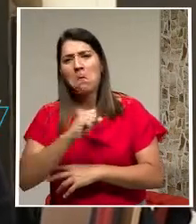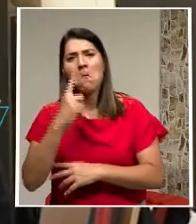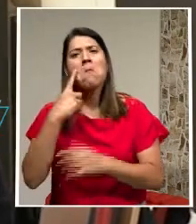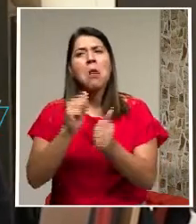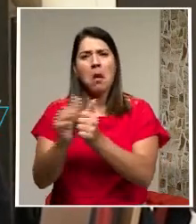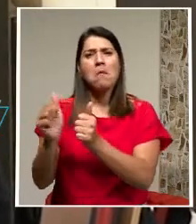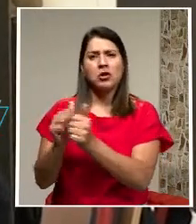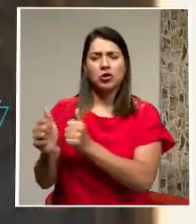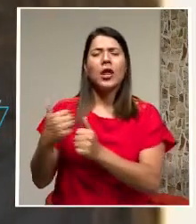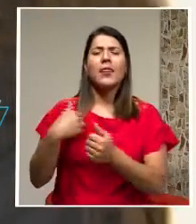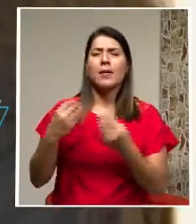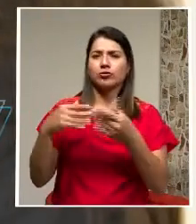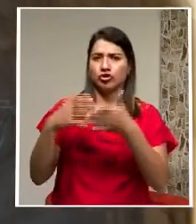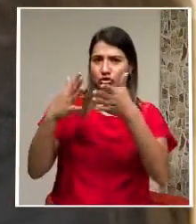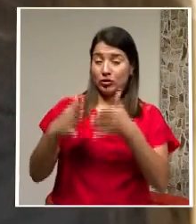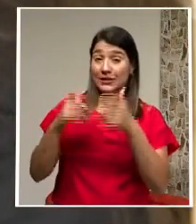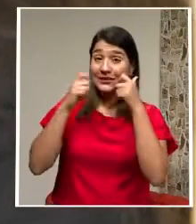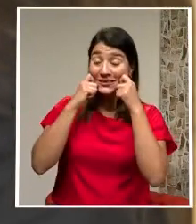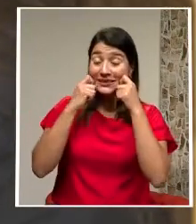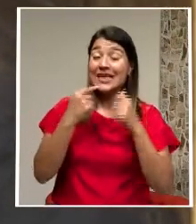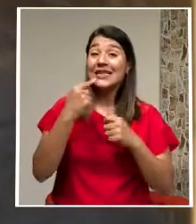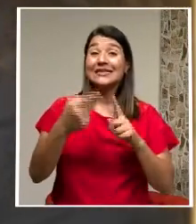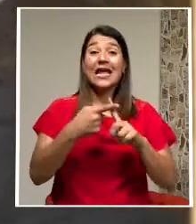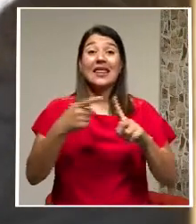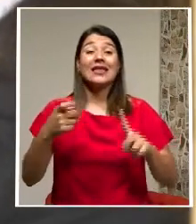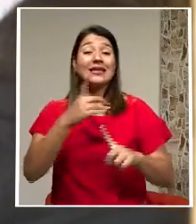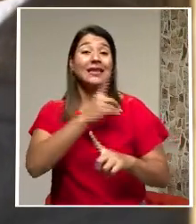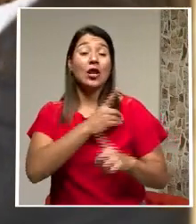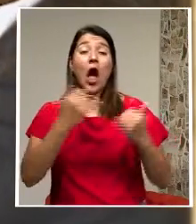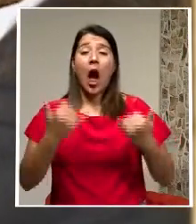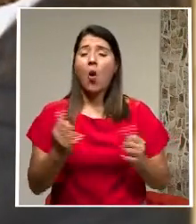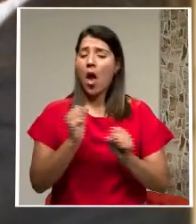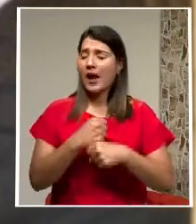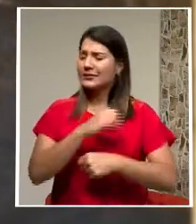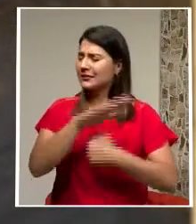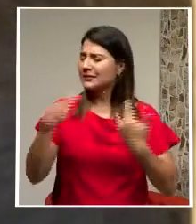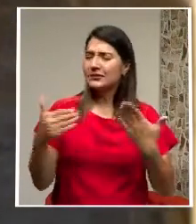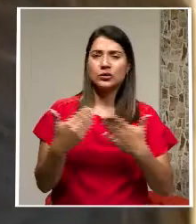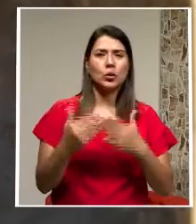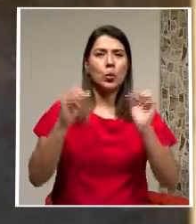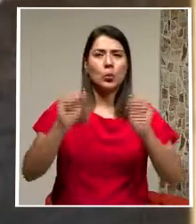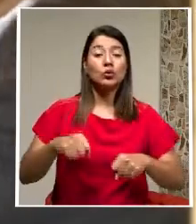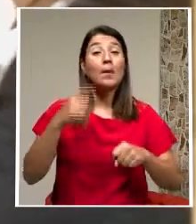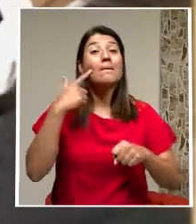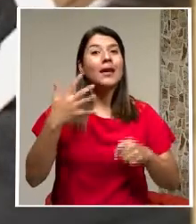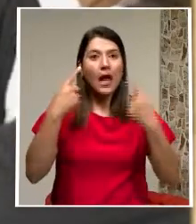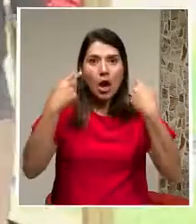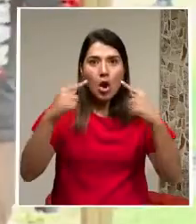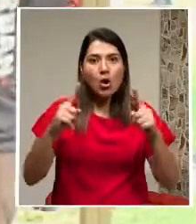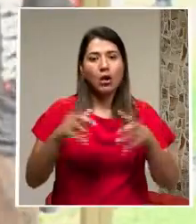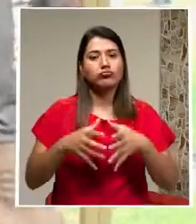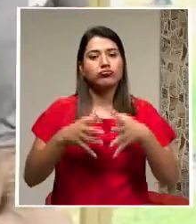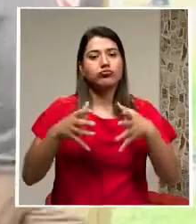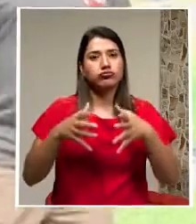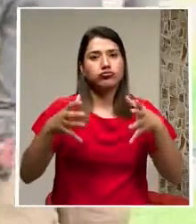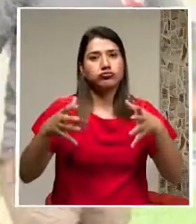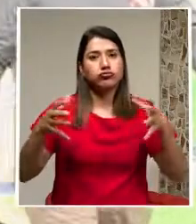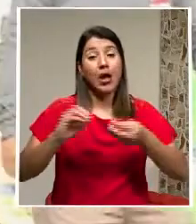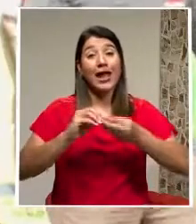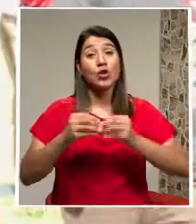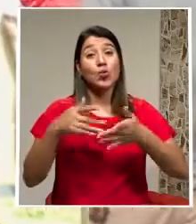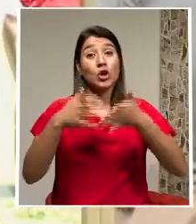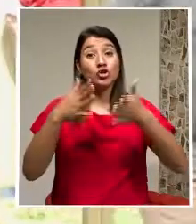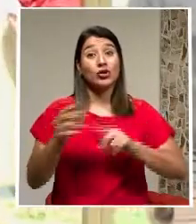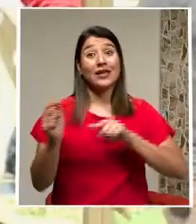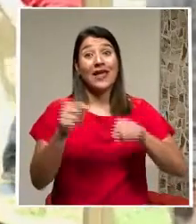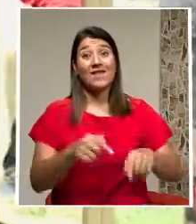regional De Cartago Explicó Que desde la dirección Están haciendo Todo lo posible Para ir aumentando El porcentaje De alumnos Que asisten A